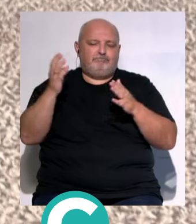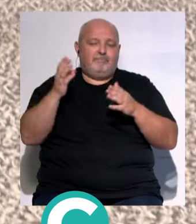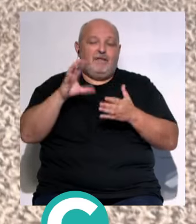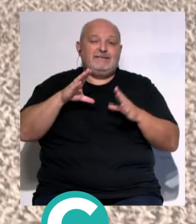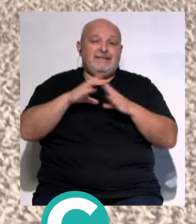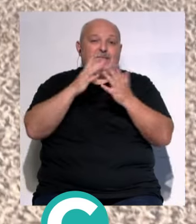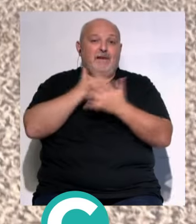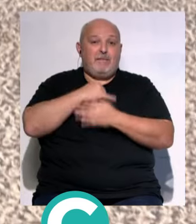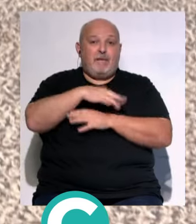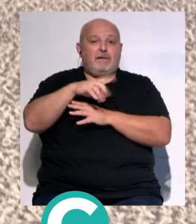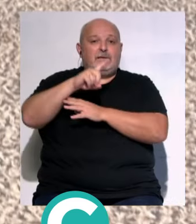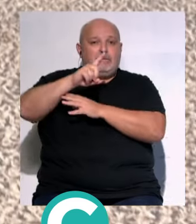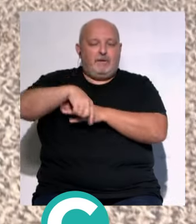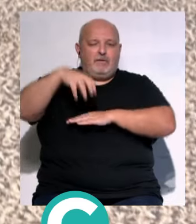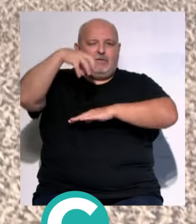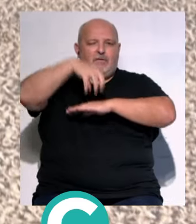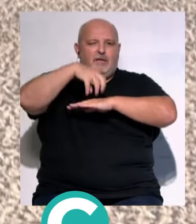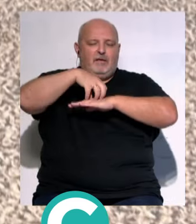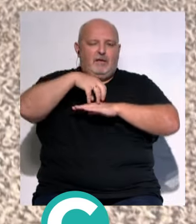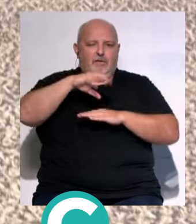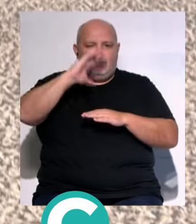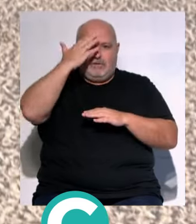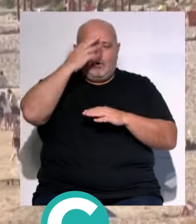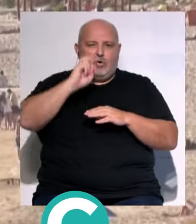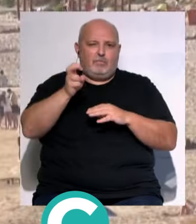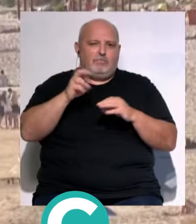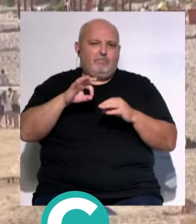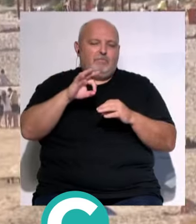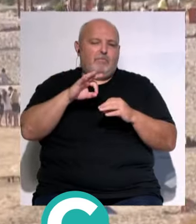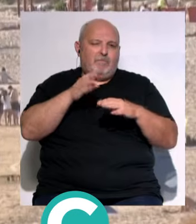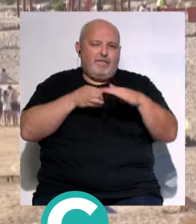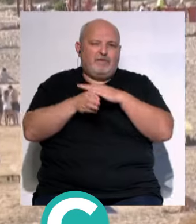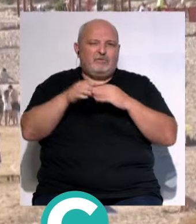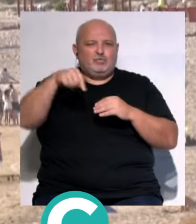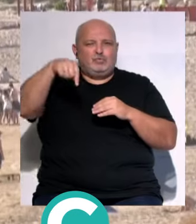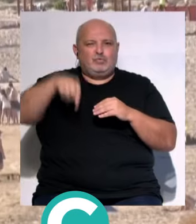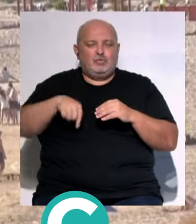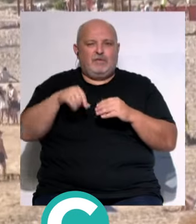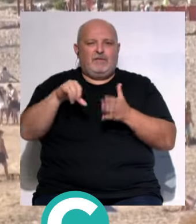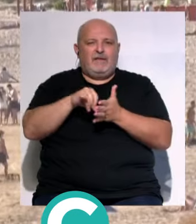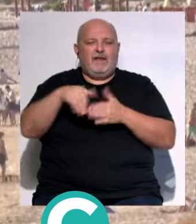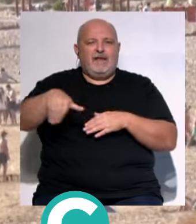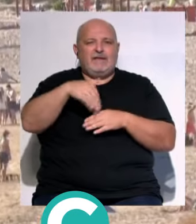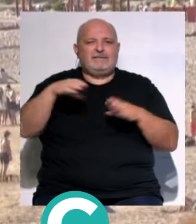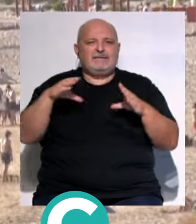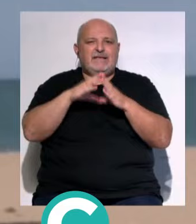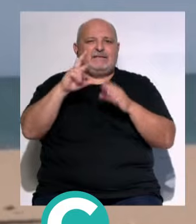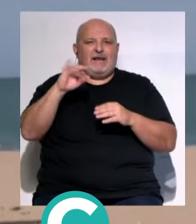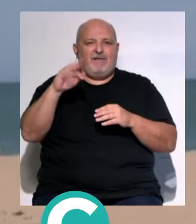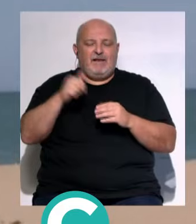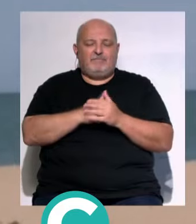En Santa María del Mar existirá el central... ...y un desmontable ubicado en el acceso sur... ...frente a la calle Santa Rafaela María.